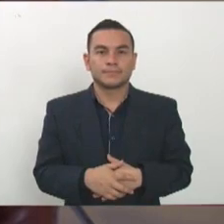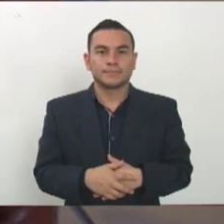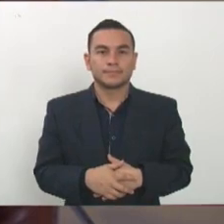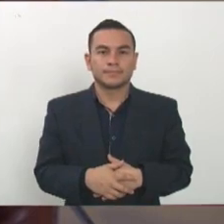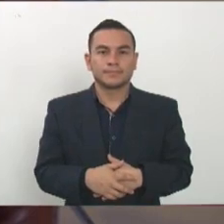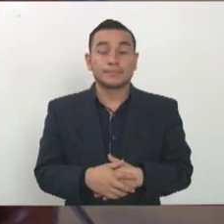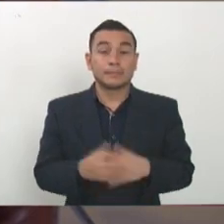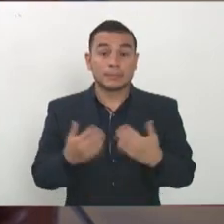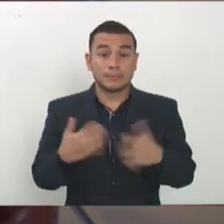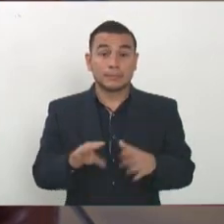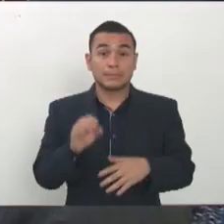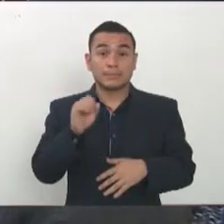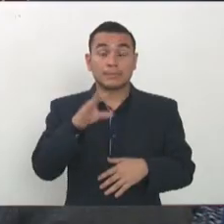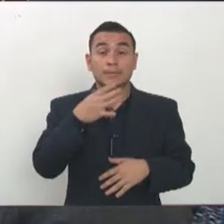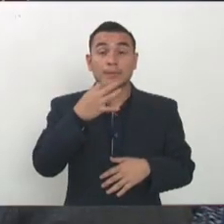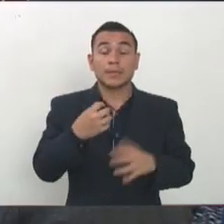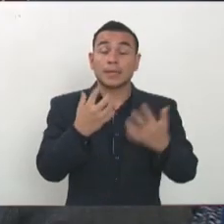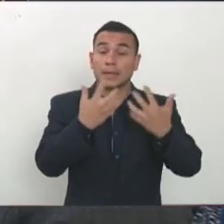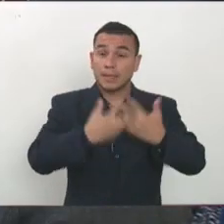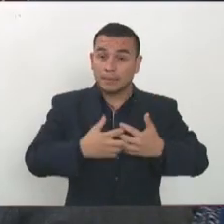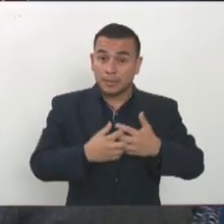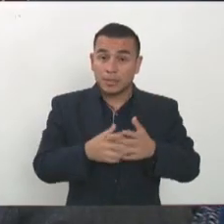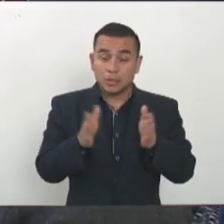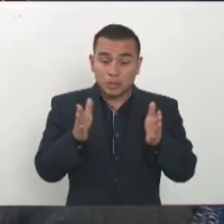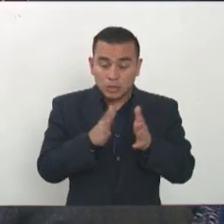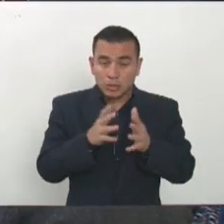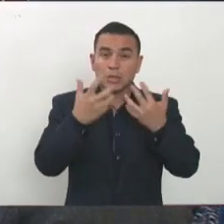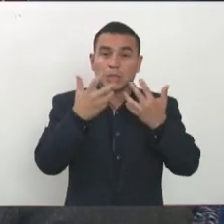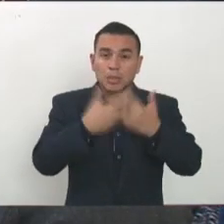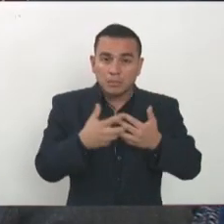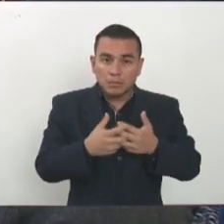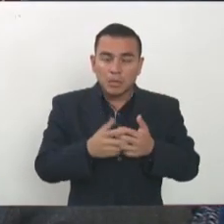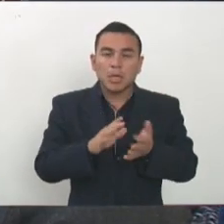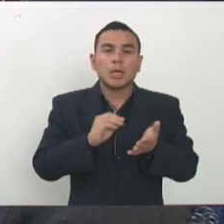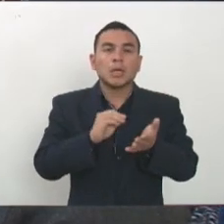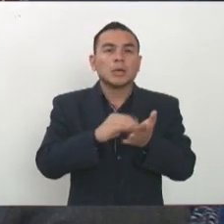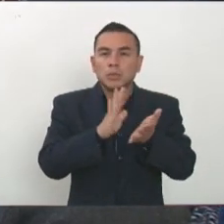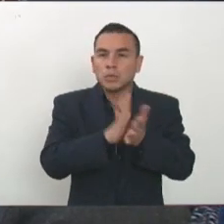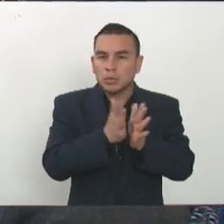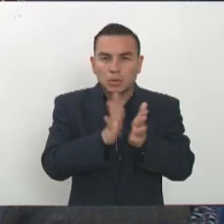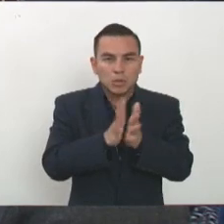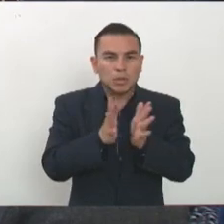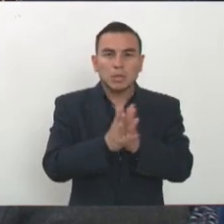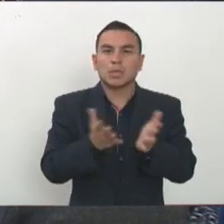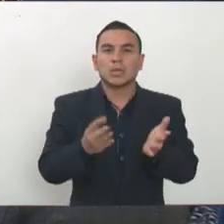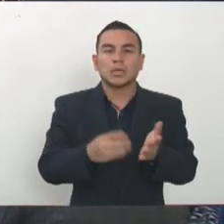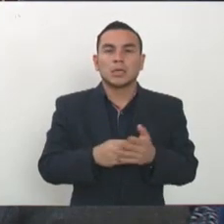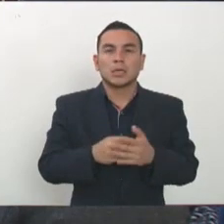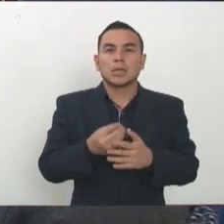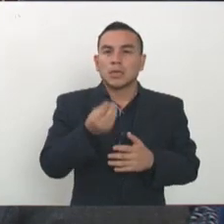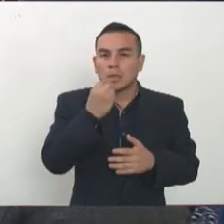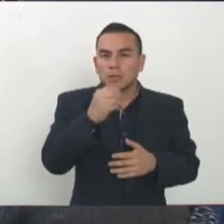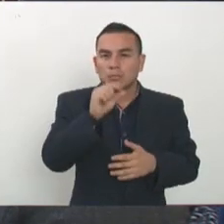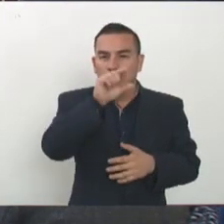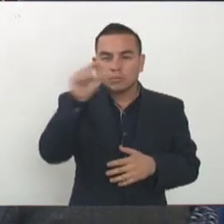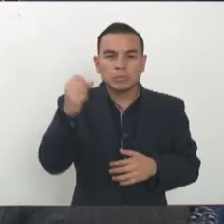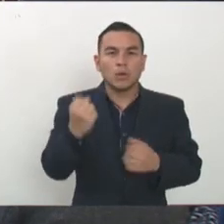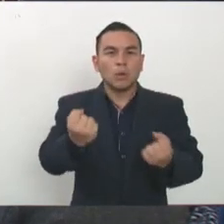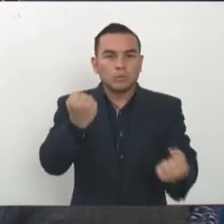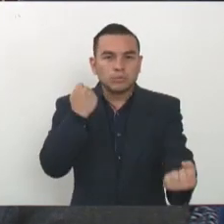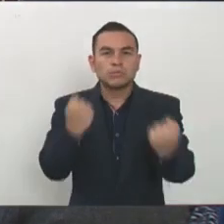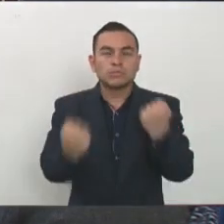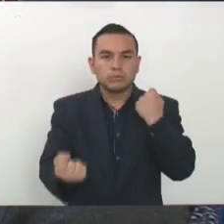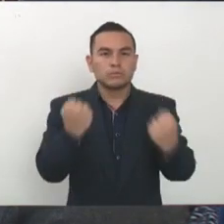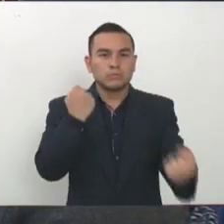como dije esto incluye empresas pequeñas empresas micro dueños y trabajadores de restaurantes comedores gimnasios que también